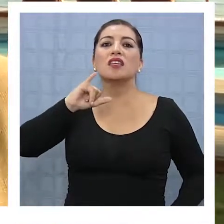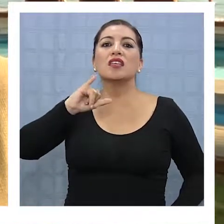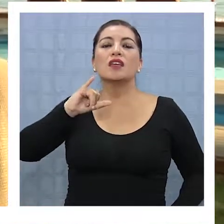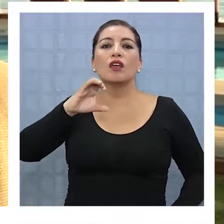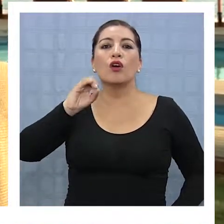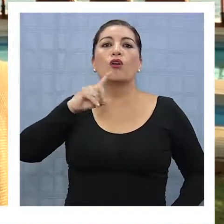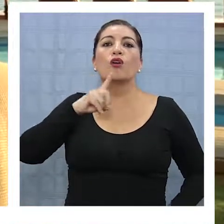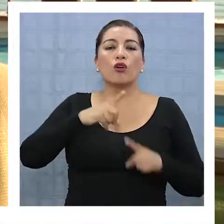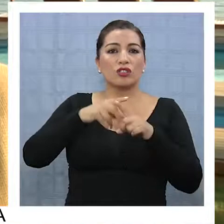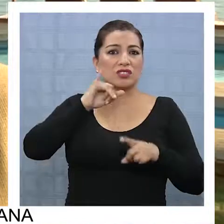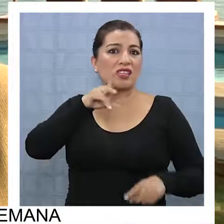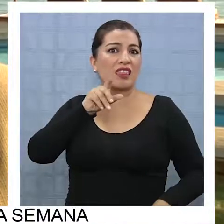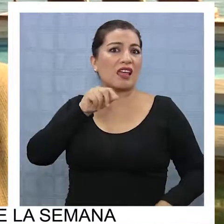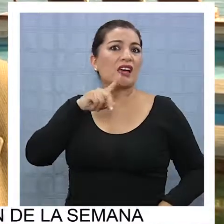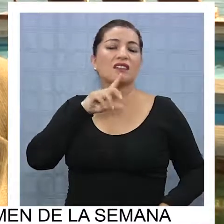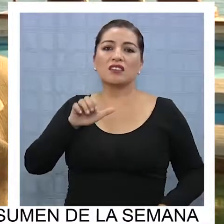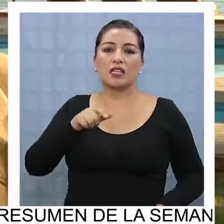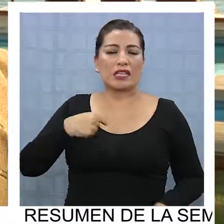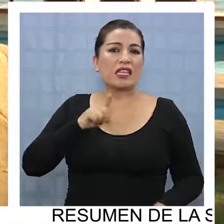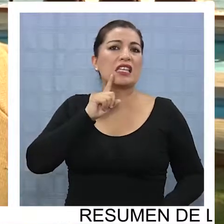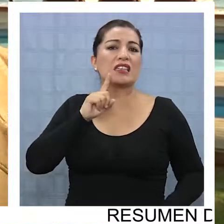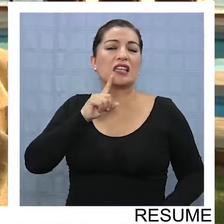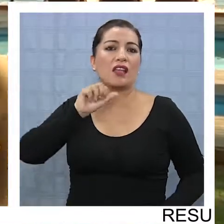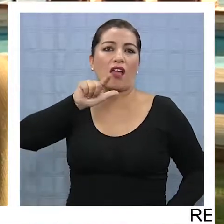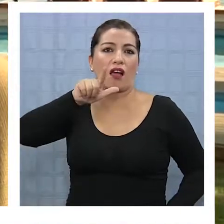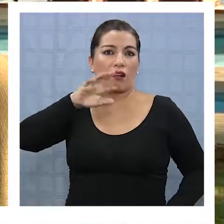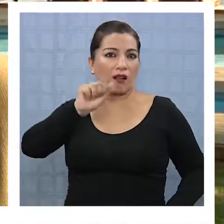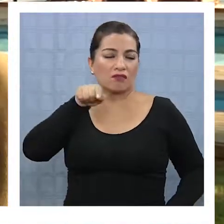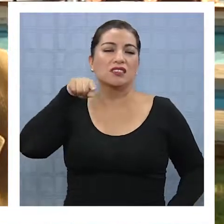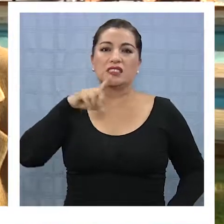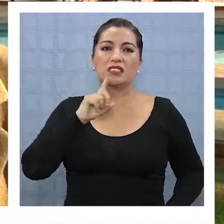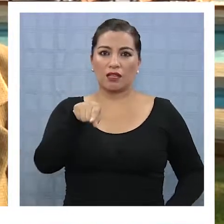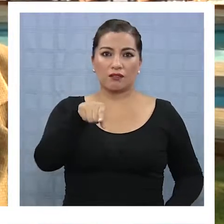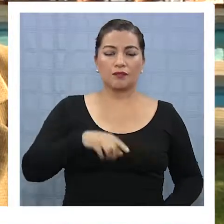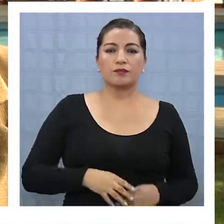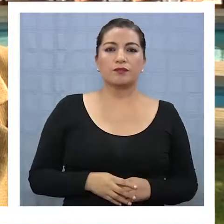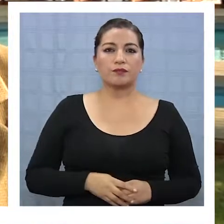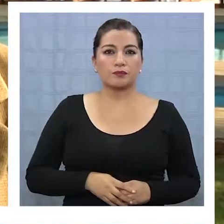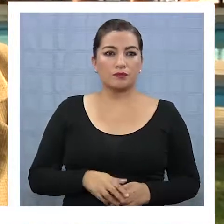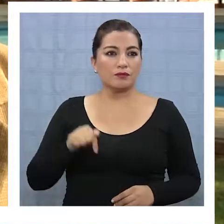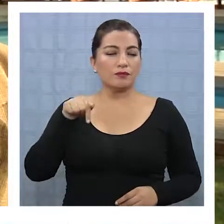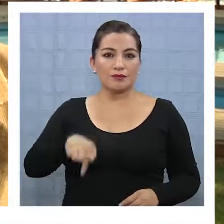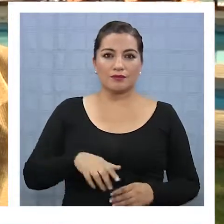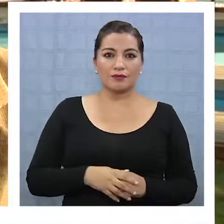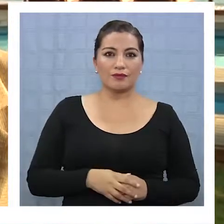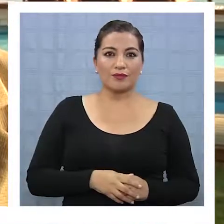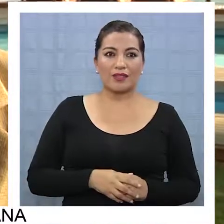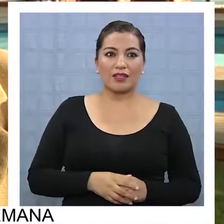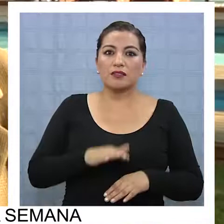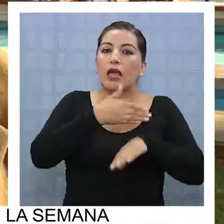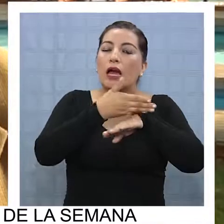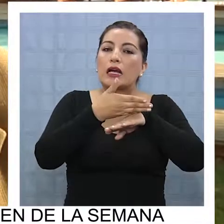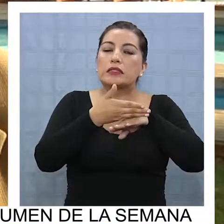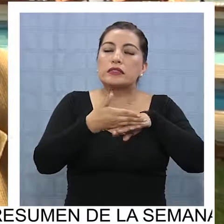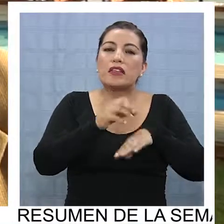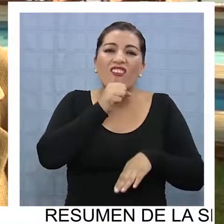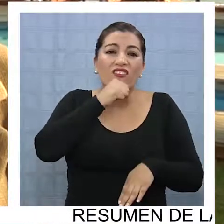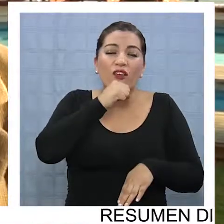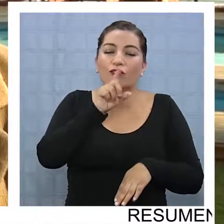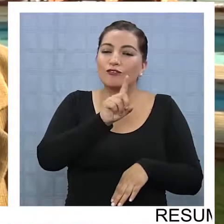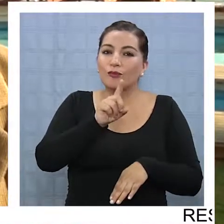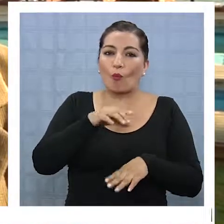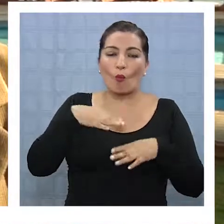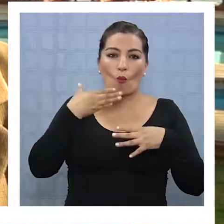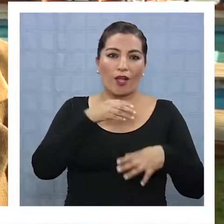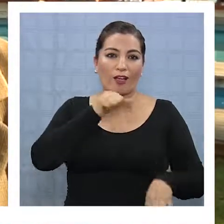disponibles, se pueden obtener muy fácilmente, y con eso estamos viendo un tema de retardar el envejecimiento celular,